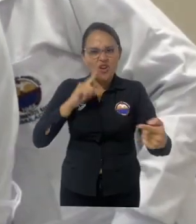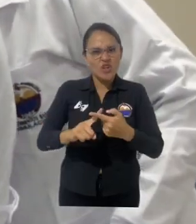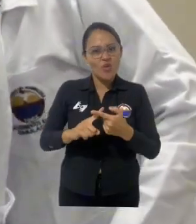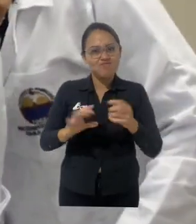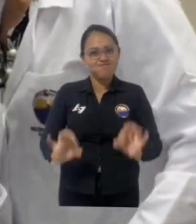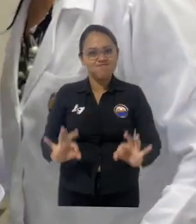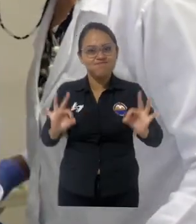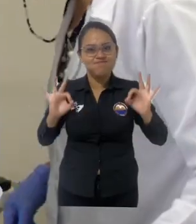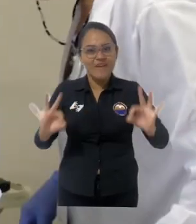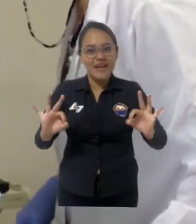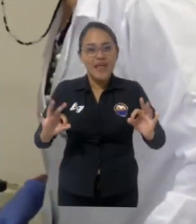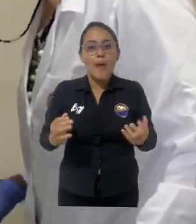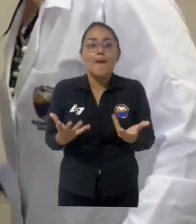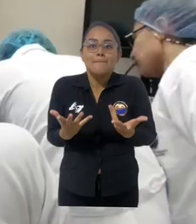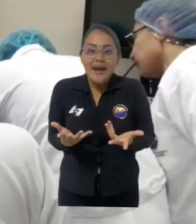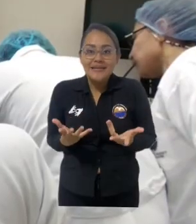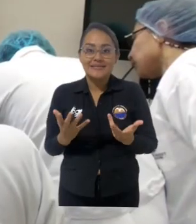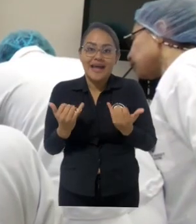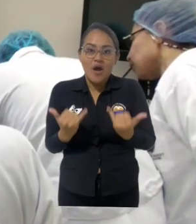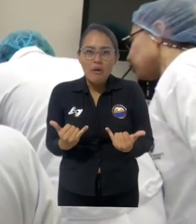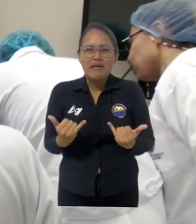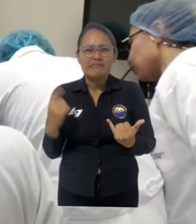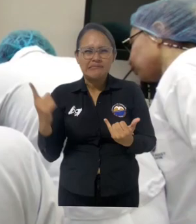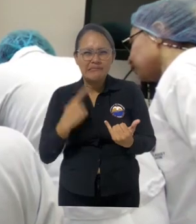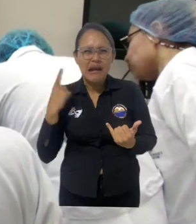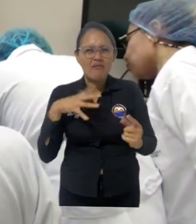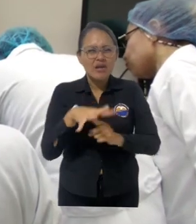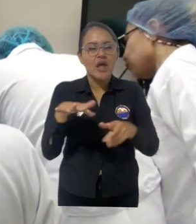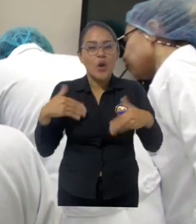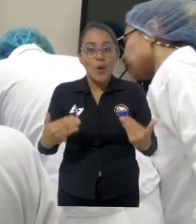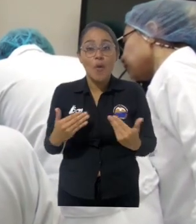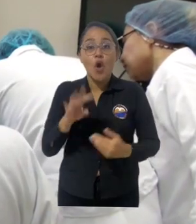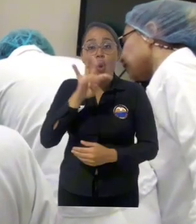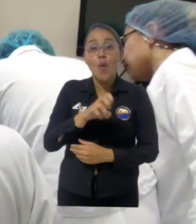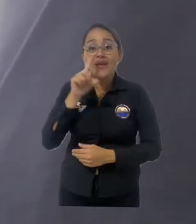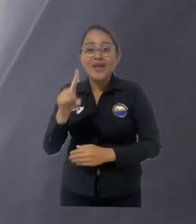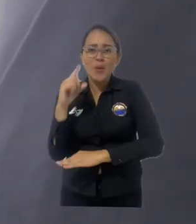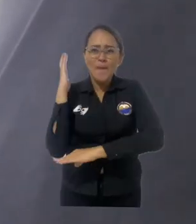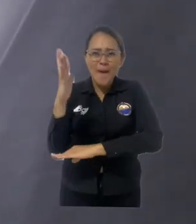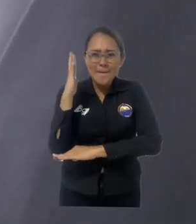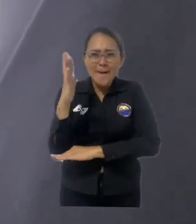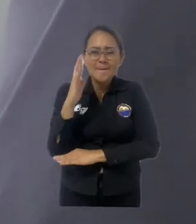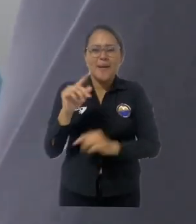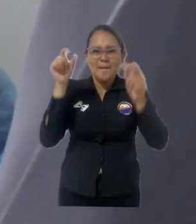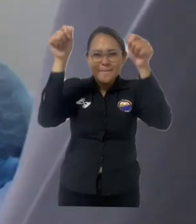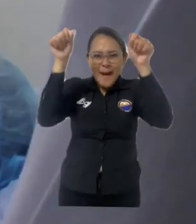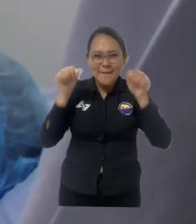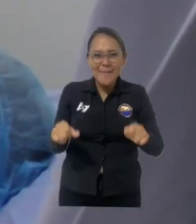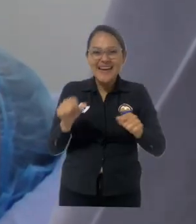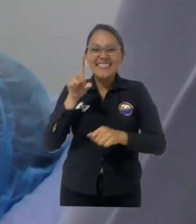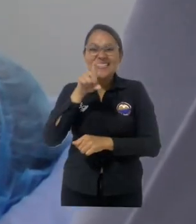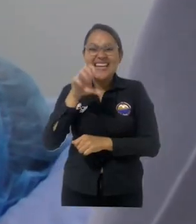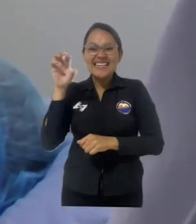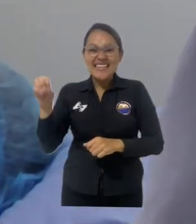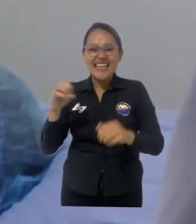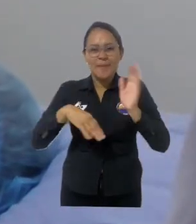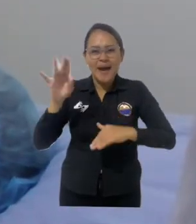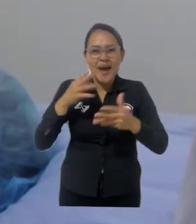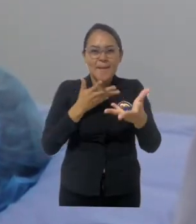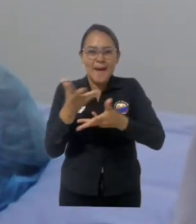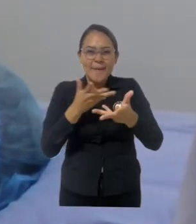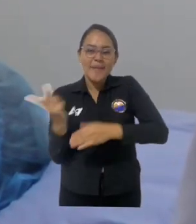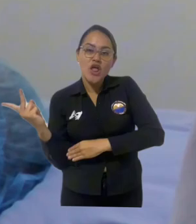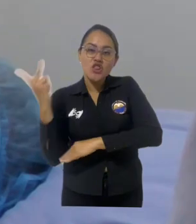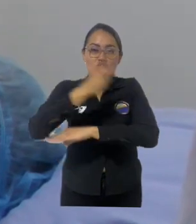pacientes se le deben dar a un enfermero por servicio? Esos factores que están contribuyendo a la atención de calidad que se le puede brindar a un paciente,